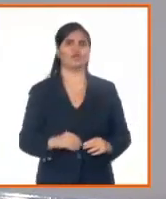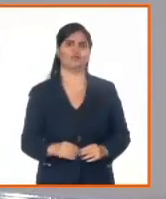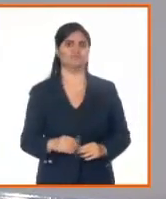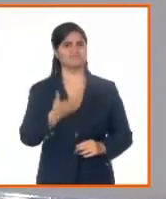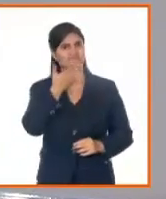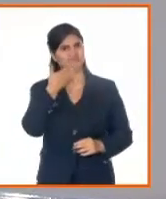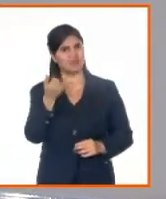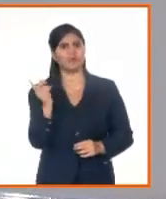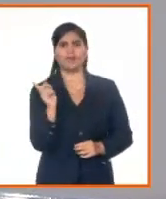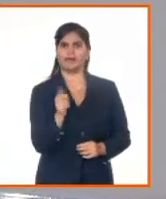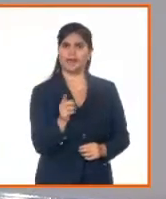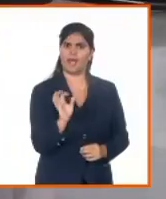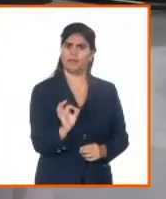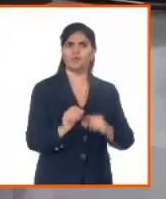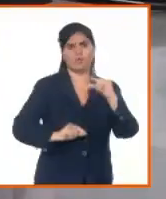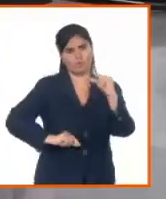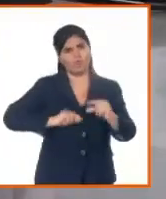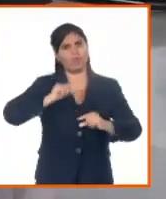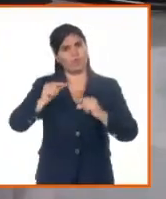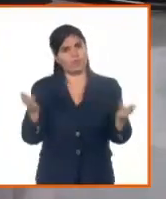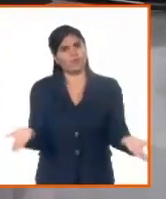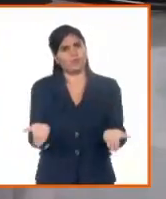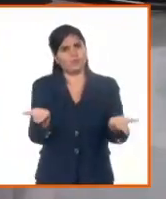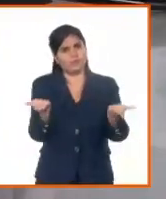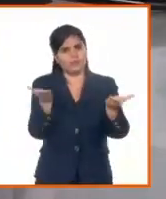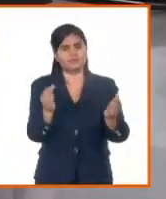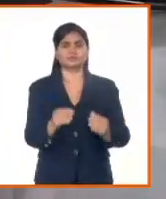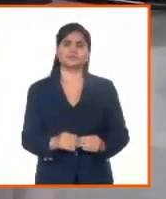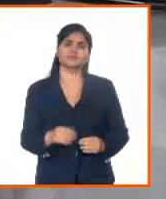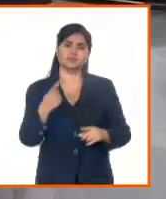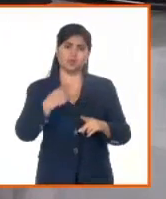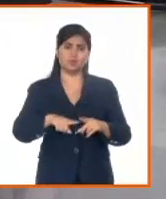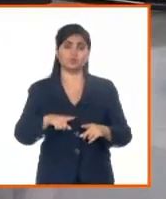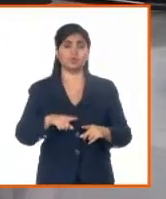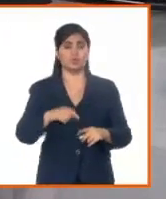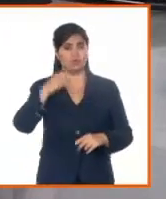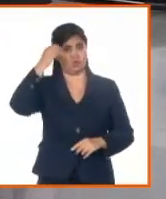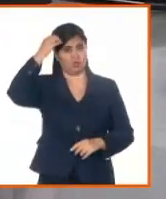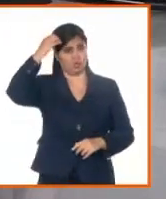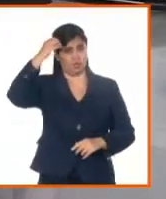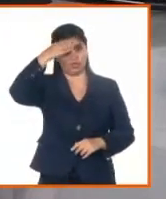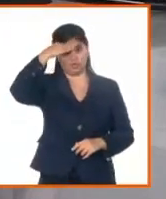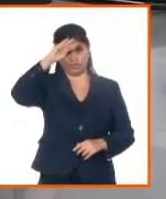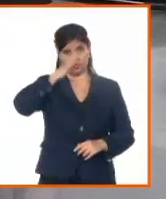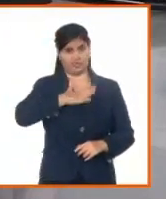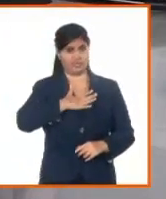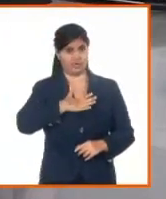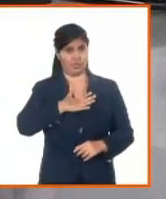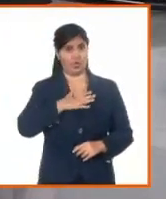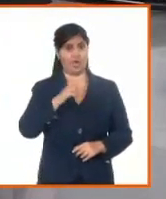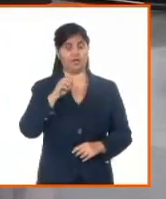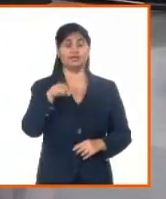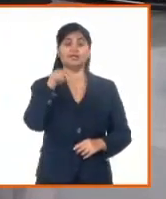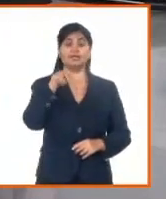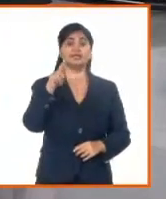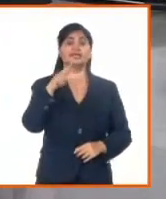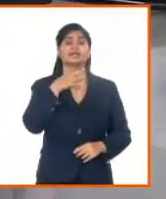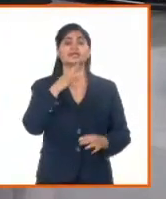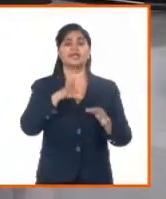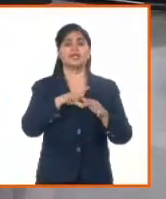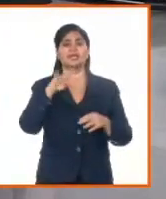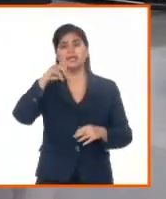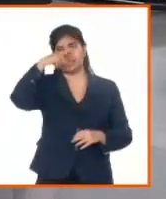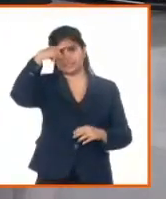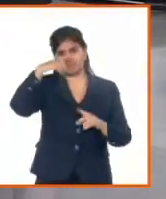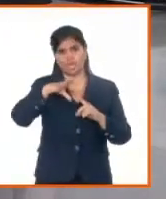vamos teniendo. De todas formas, al registro del Estado Civil también, de hecho, le crean, el Código de Familia le